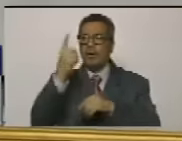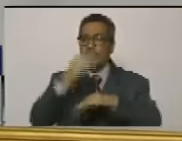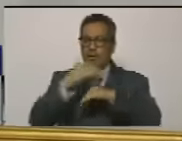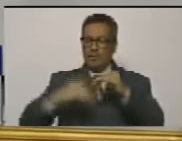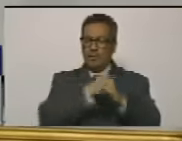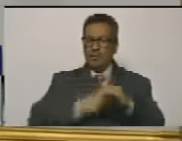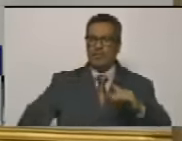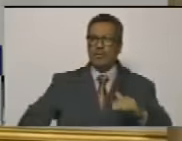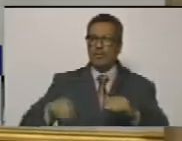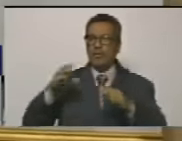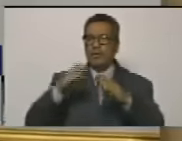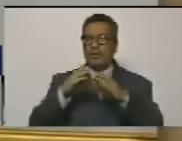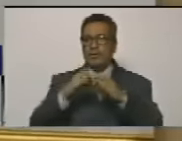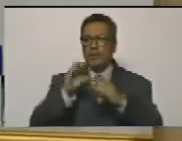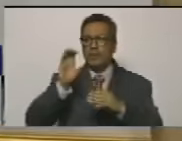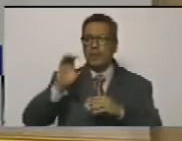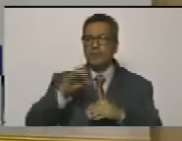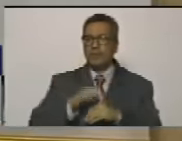vicepresidente del partido